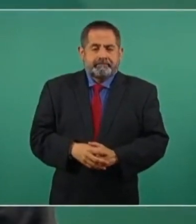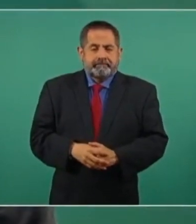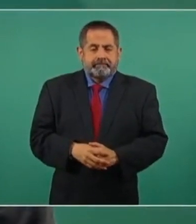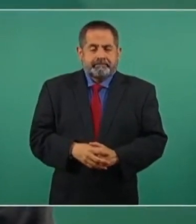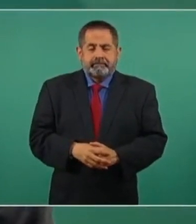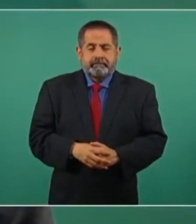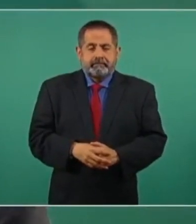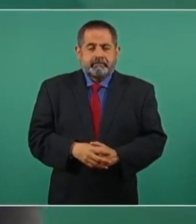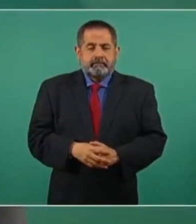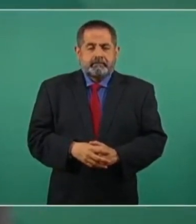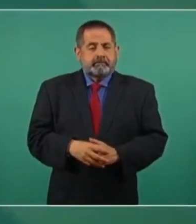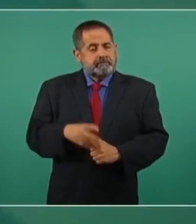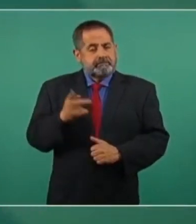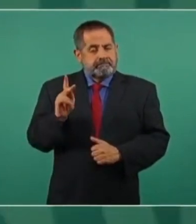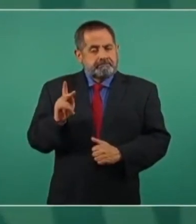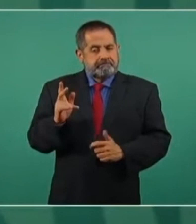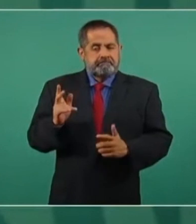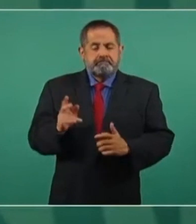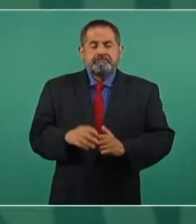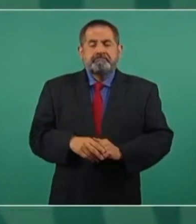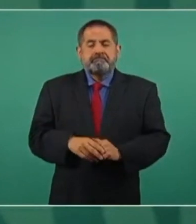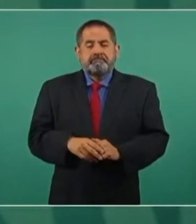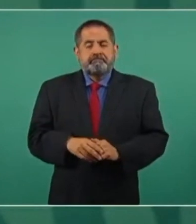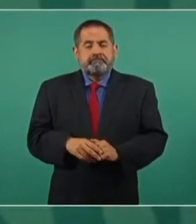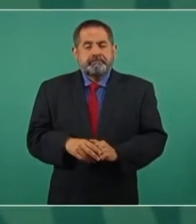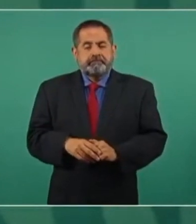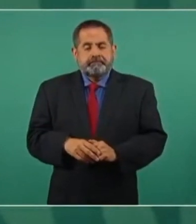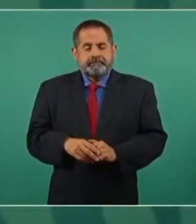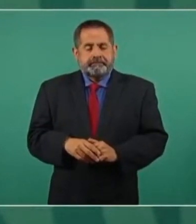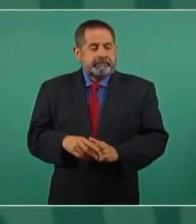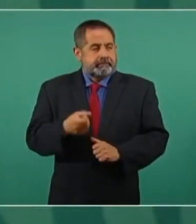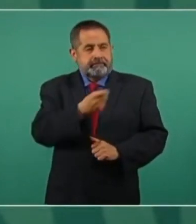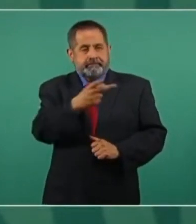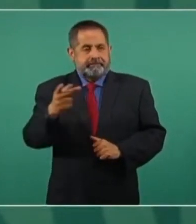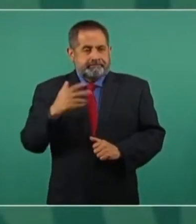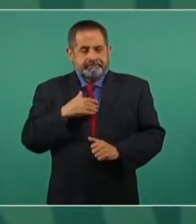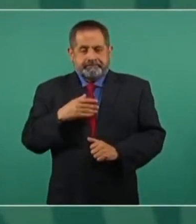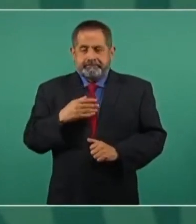impuestos, hay esta deformación,